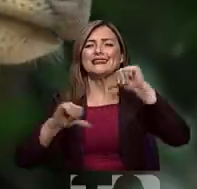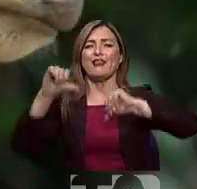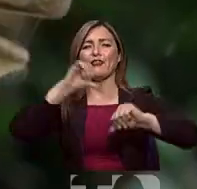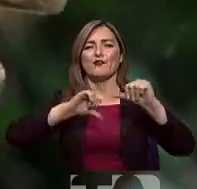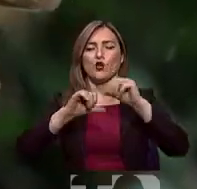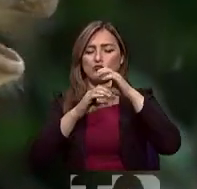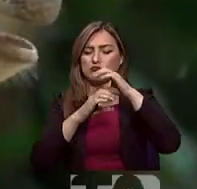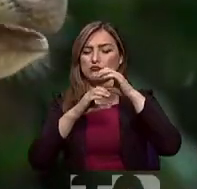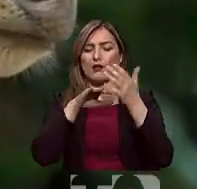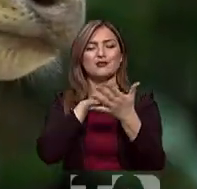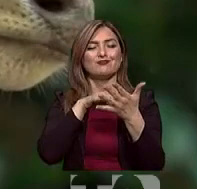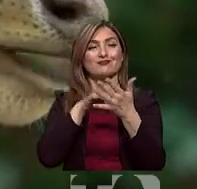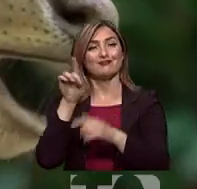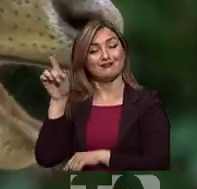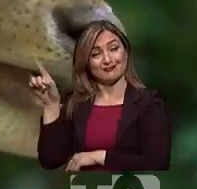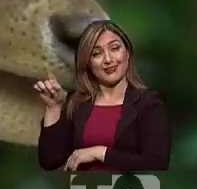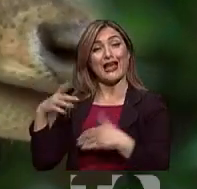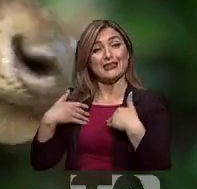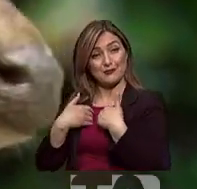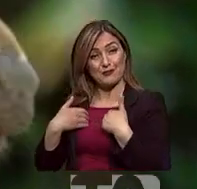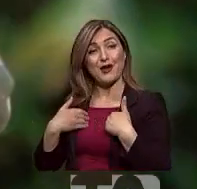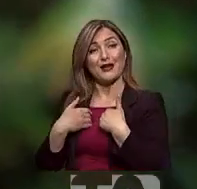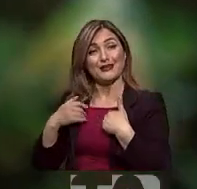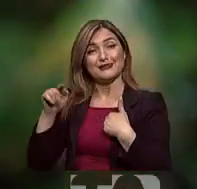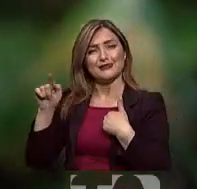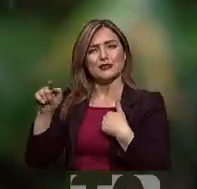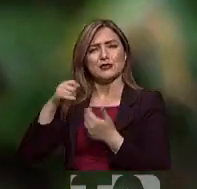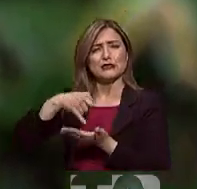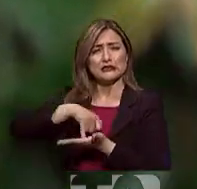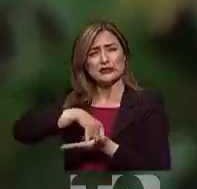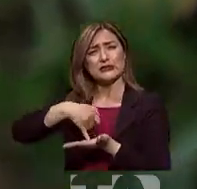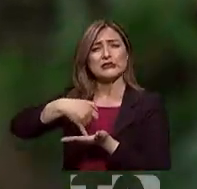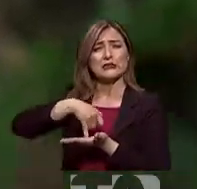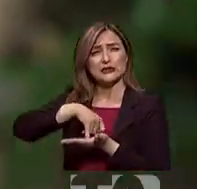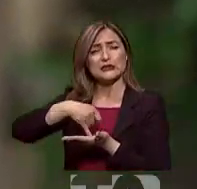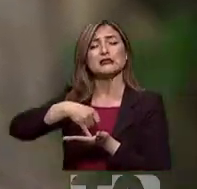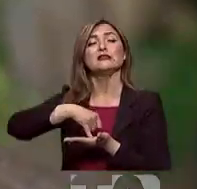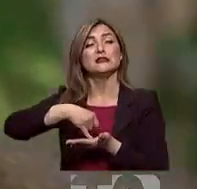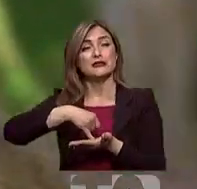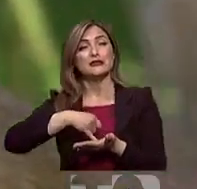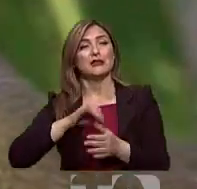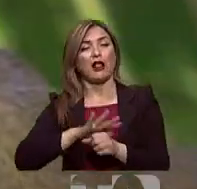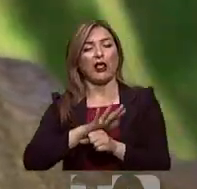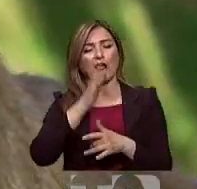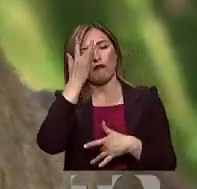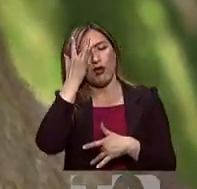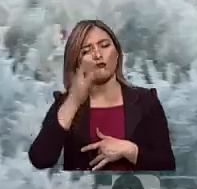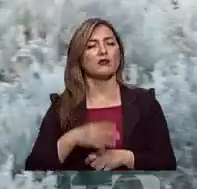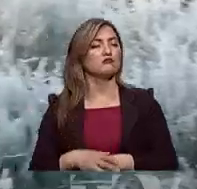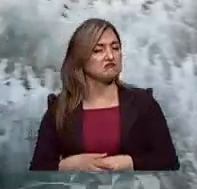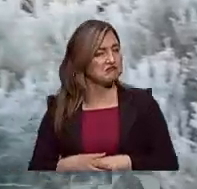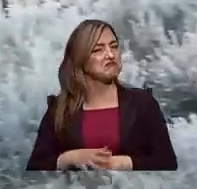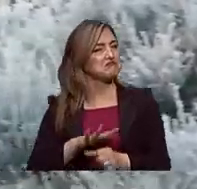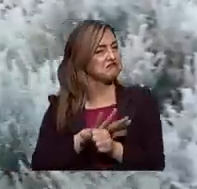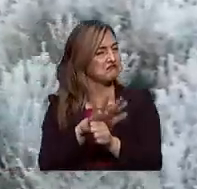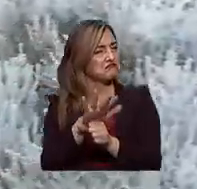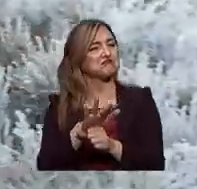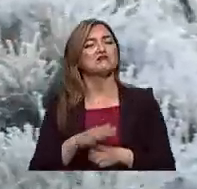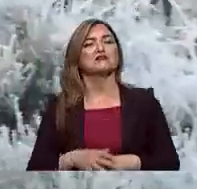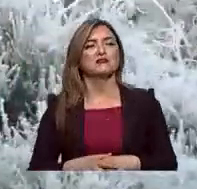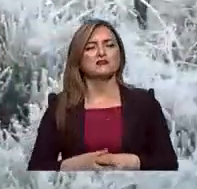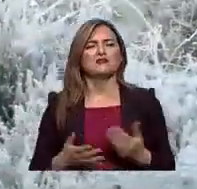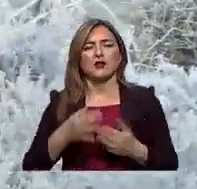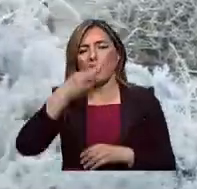especie de ciervo aparentemente son muy vulnerables a tener el virus del SARS-CoV-2 en las